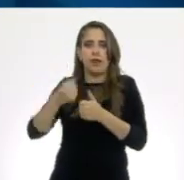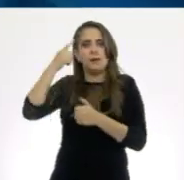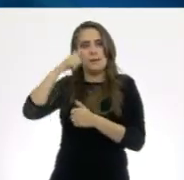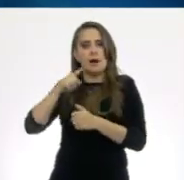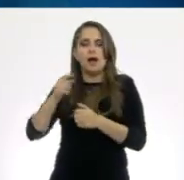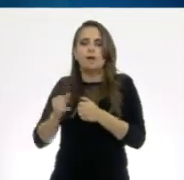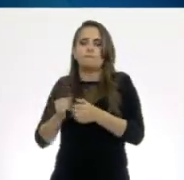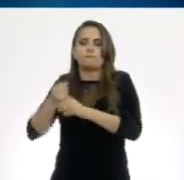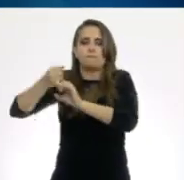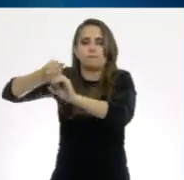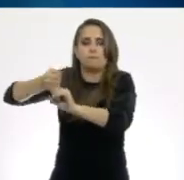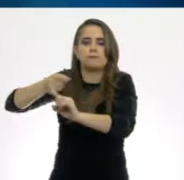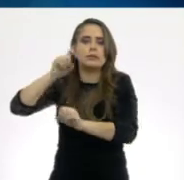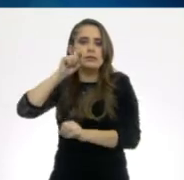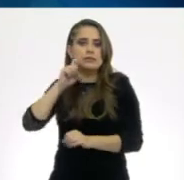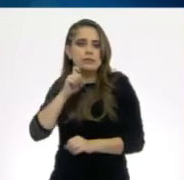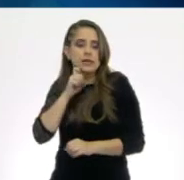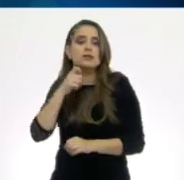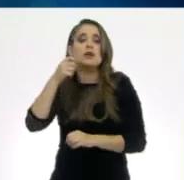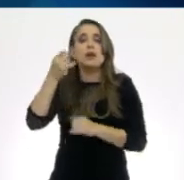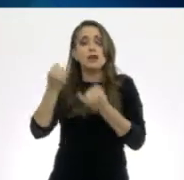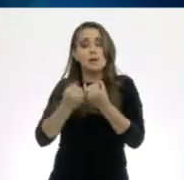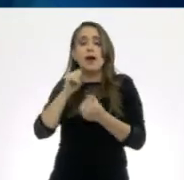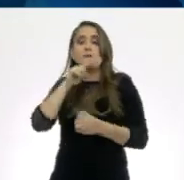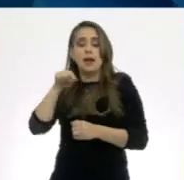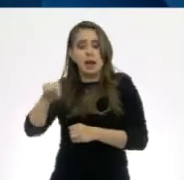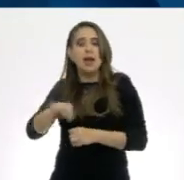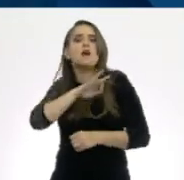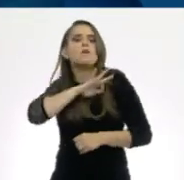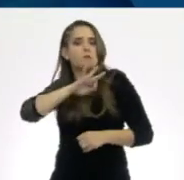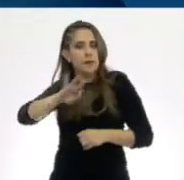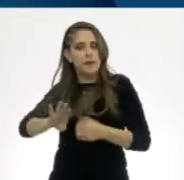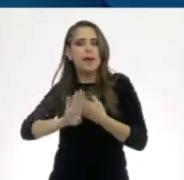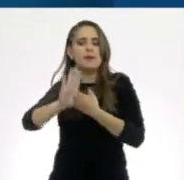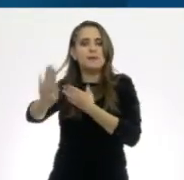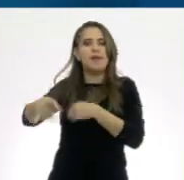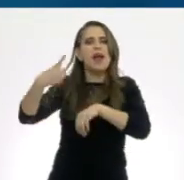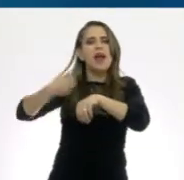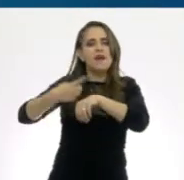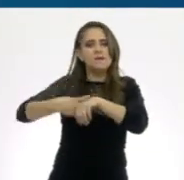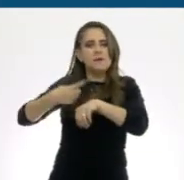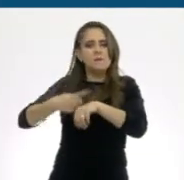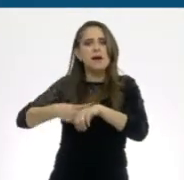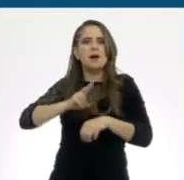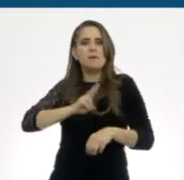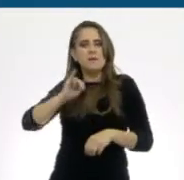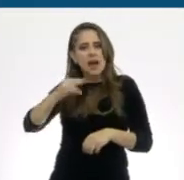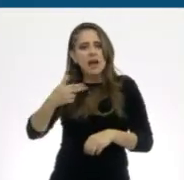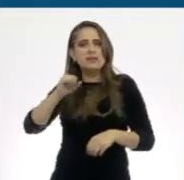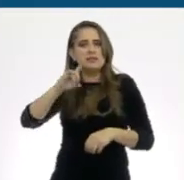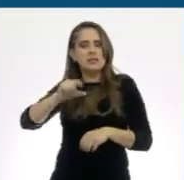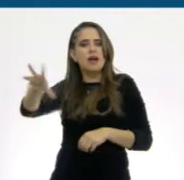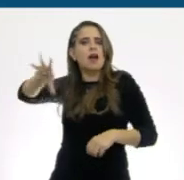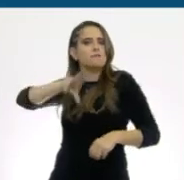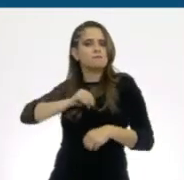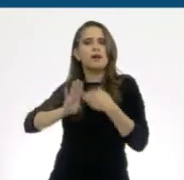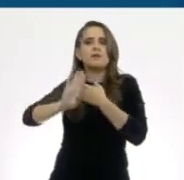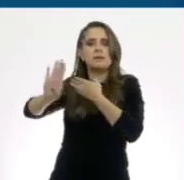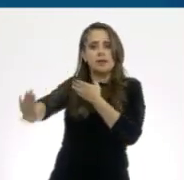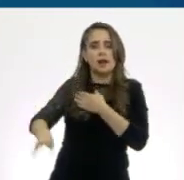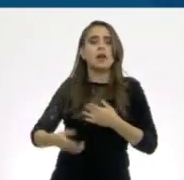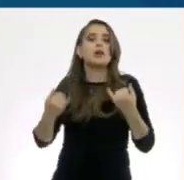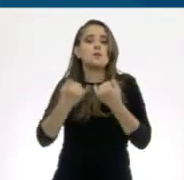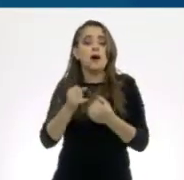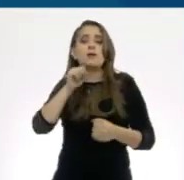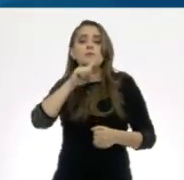previene el contagio de enfermedades de transmisión sexual. Otra opción es la vasectomía, un bloqueo de los tubos que transportan